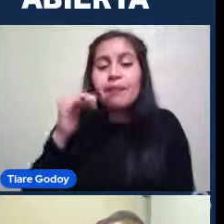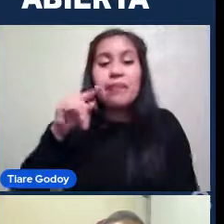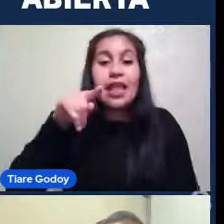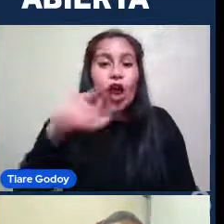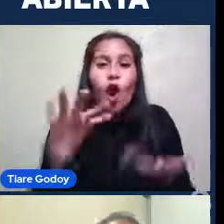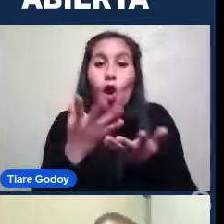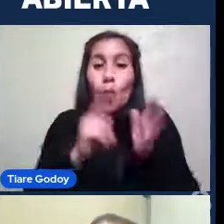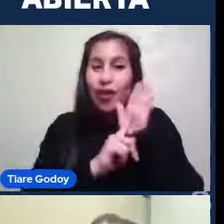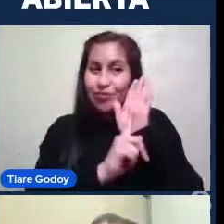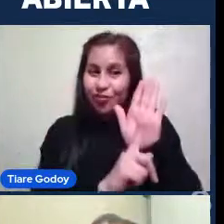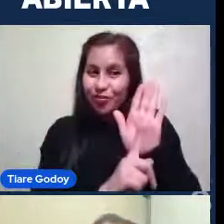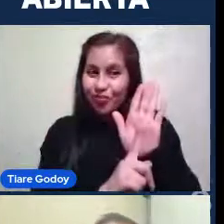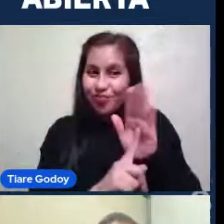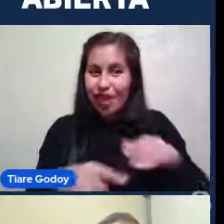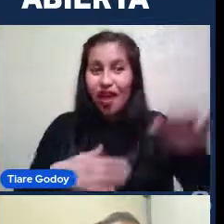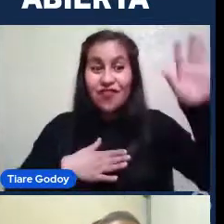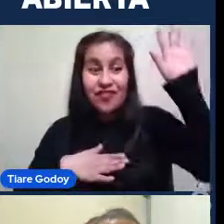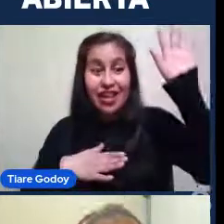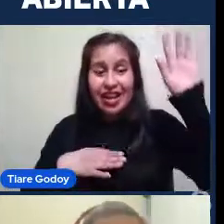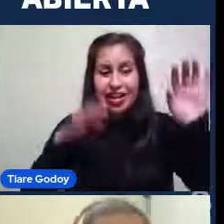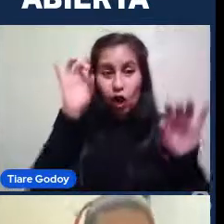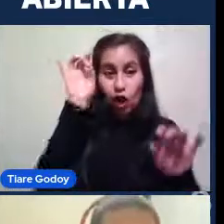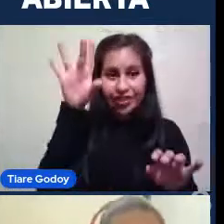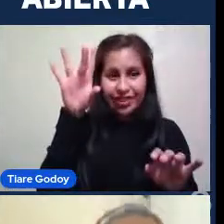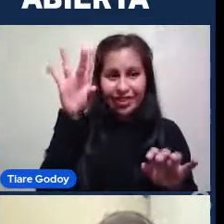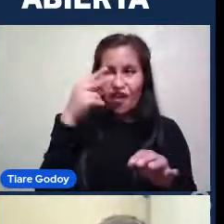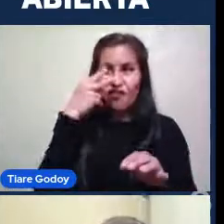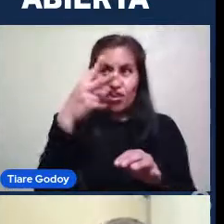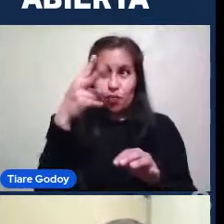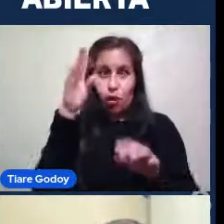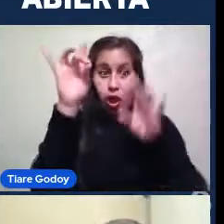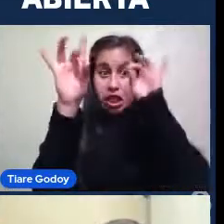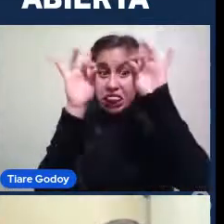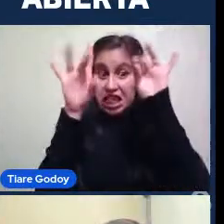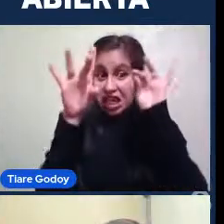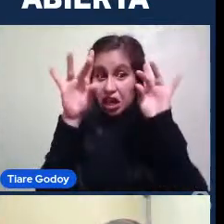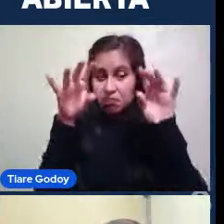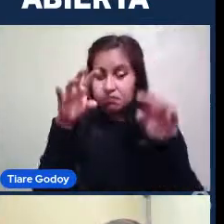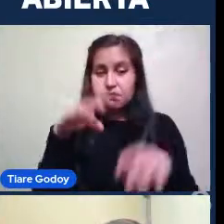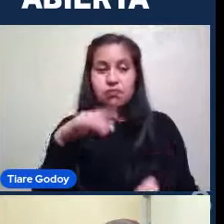Pero solamente Podemos ver La estrella Moviéndose